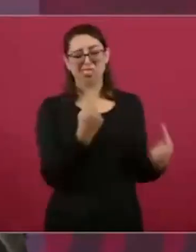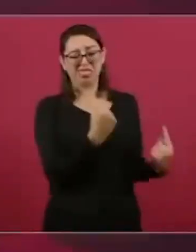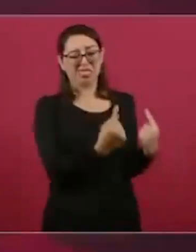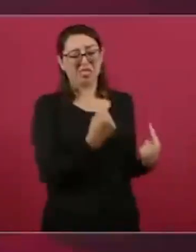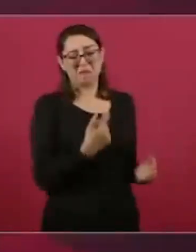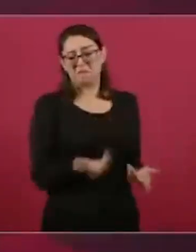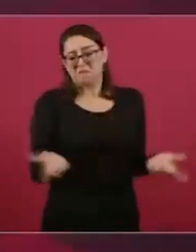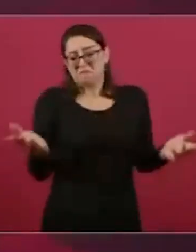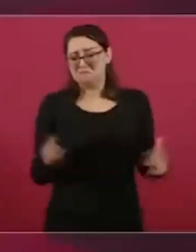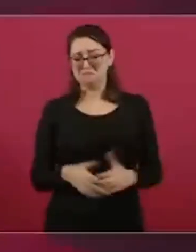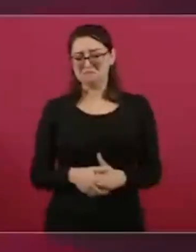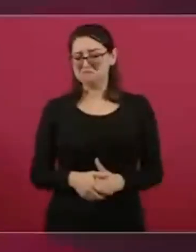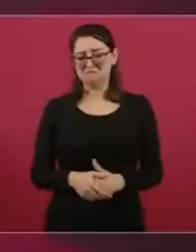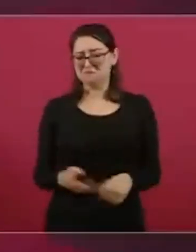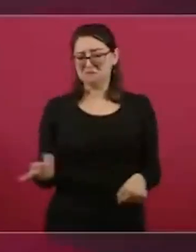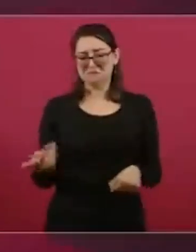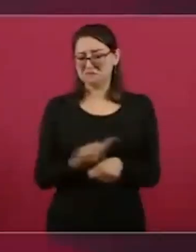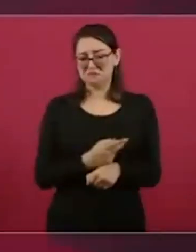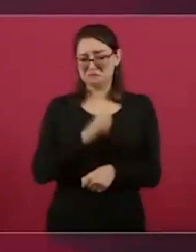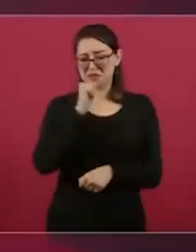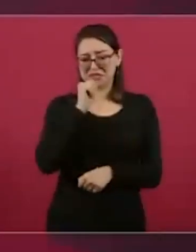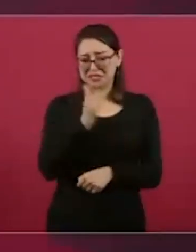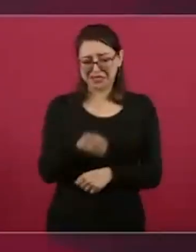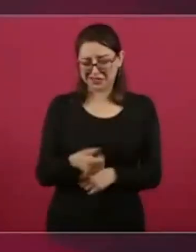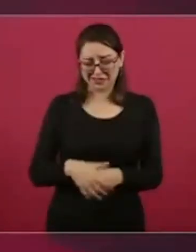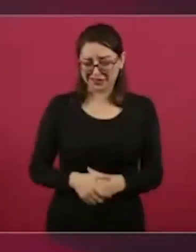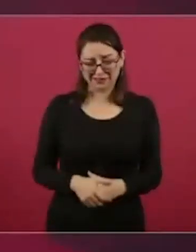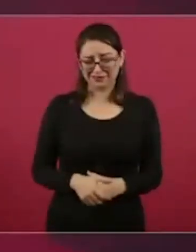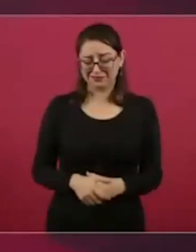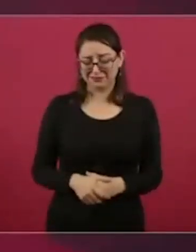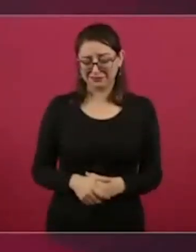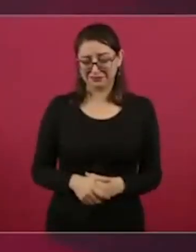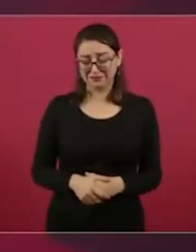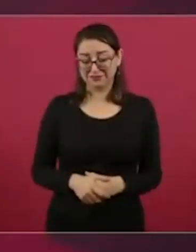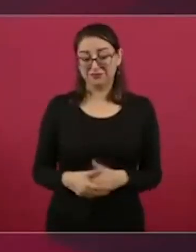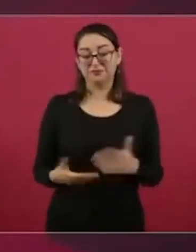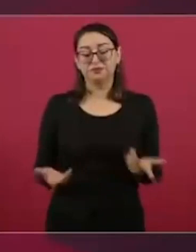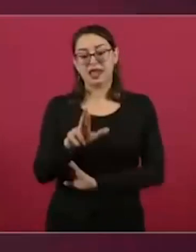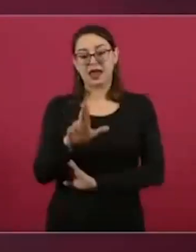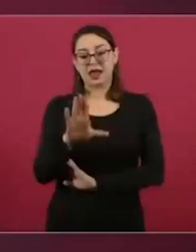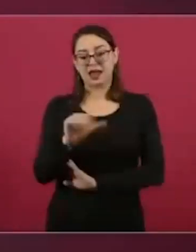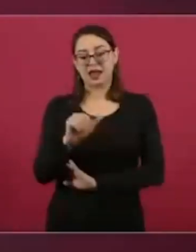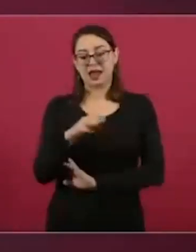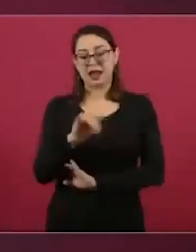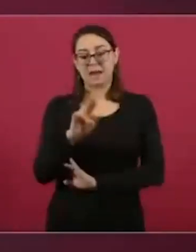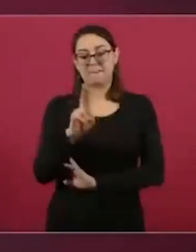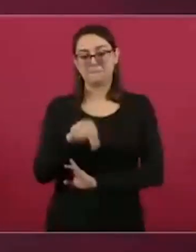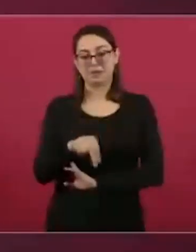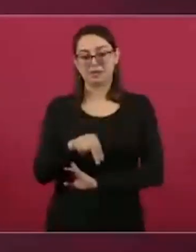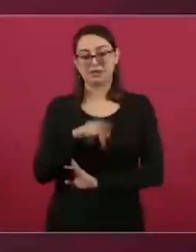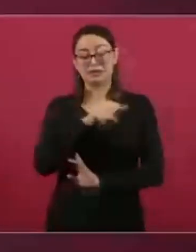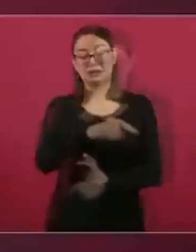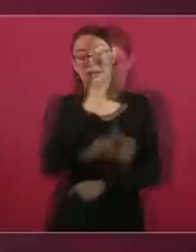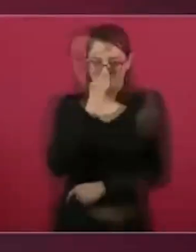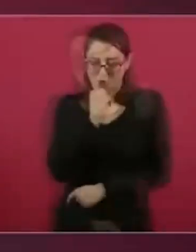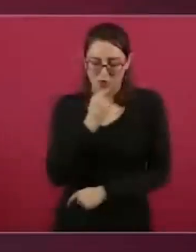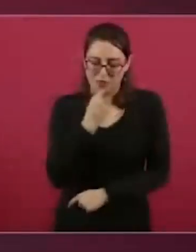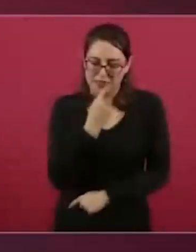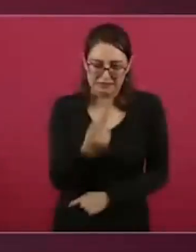Si Aguilar Camín me dice, no lo puedo repetir,